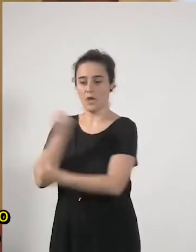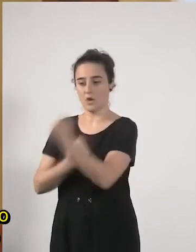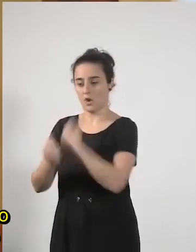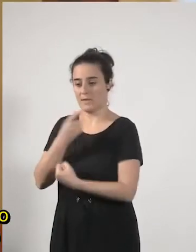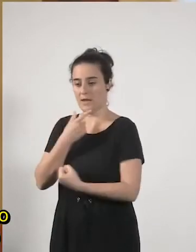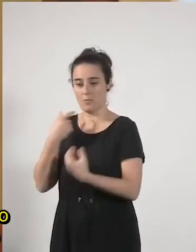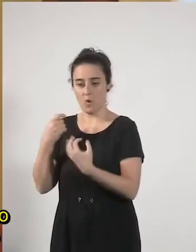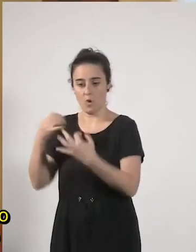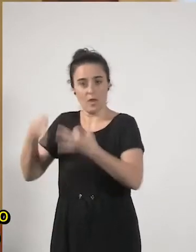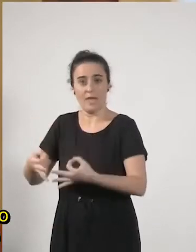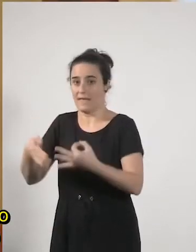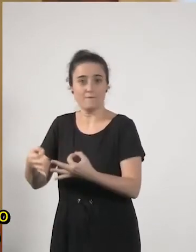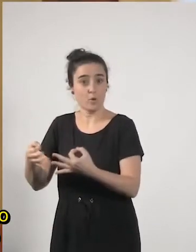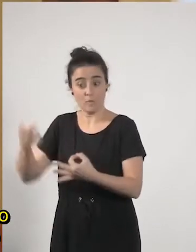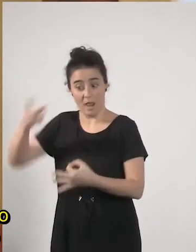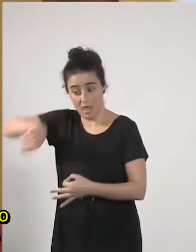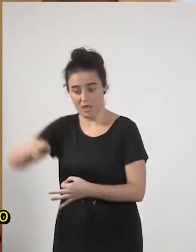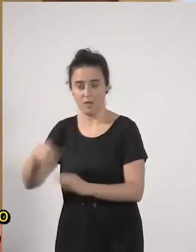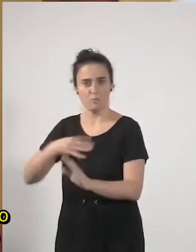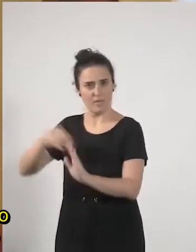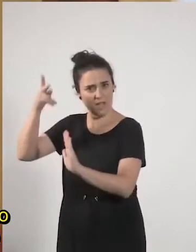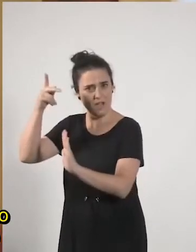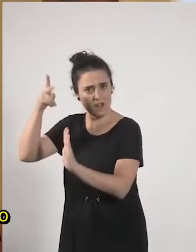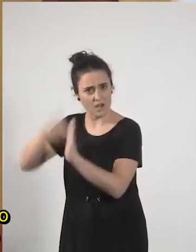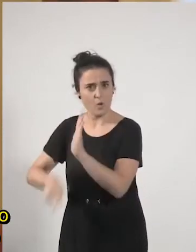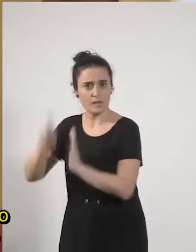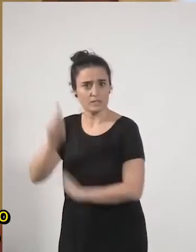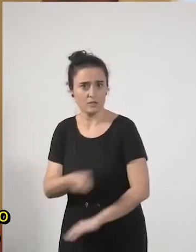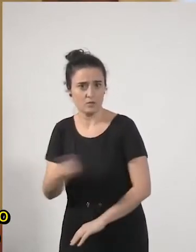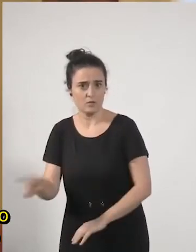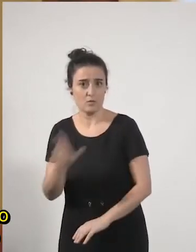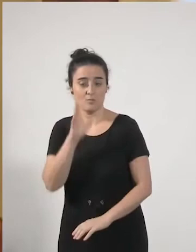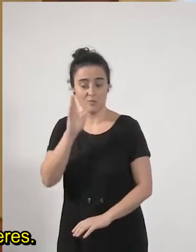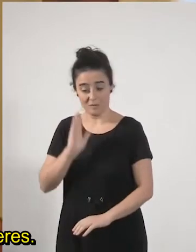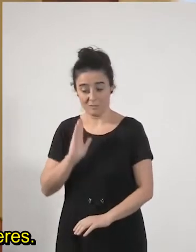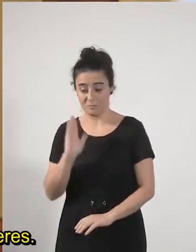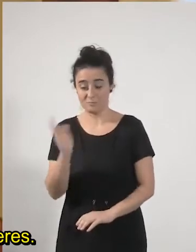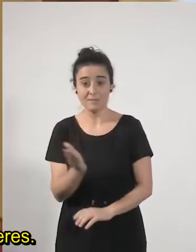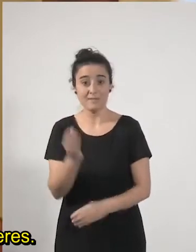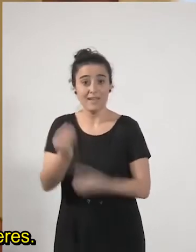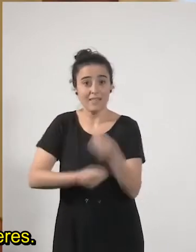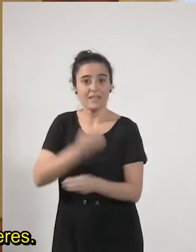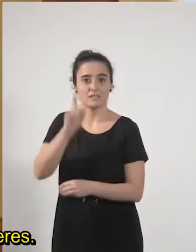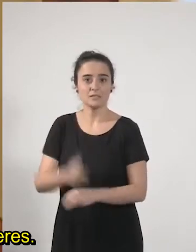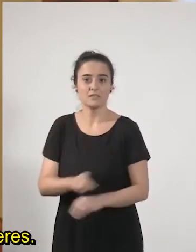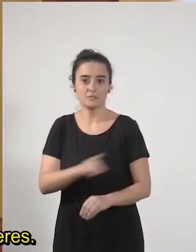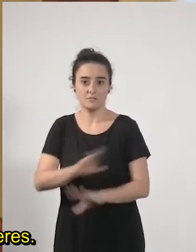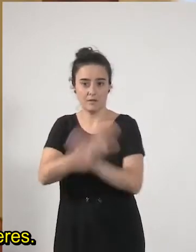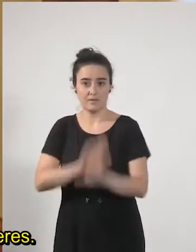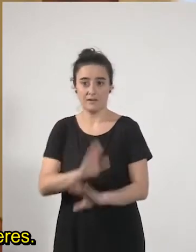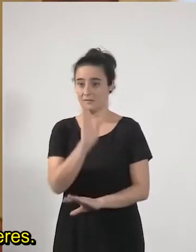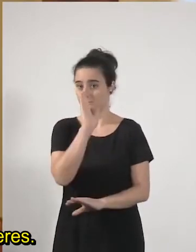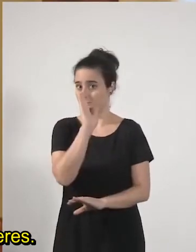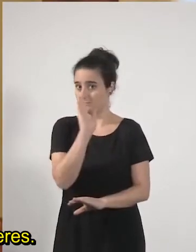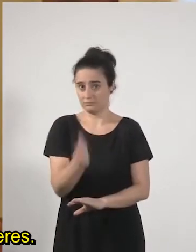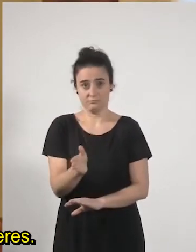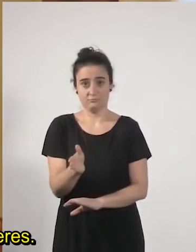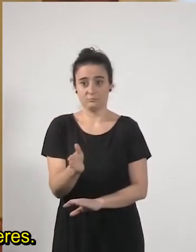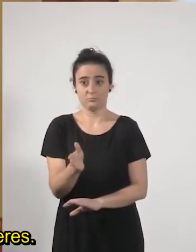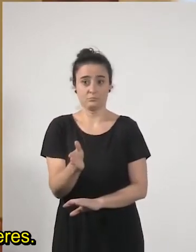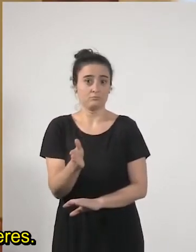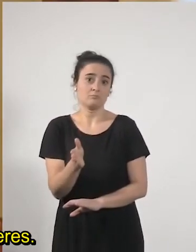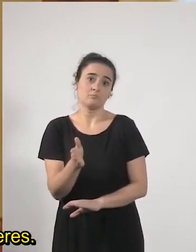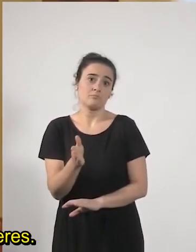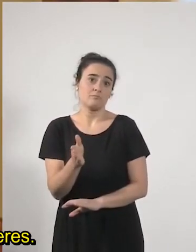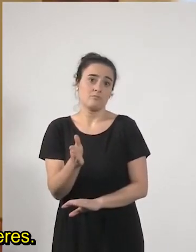además que el impacto de hacerlo o de dejar de hacerlo va a llegar directamente a un número muy importante de